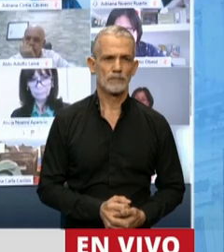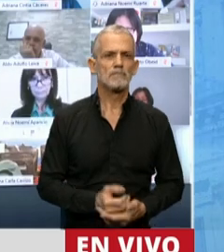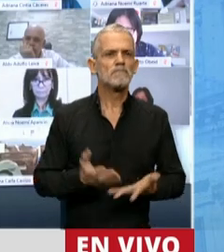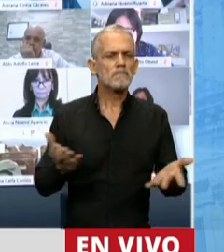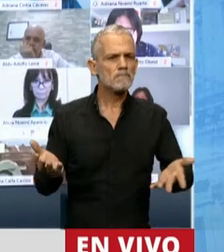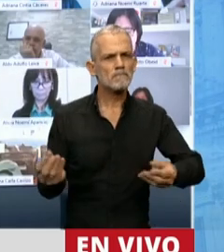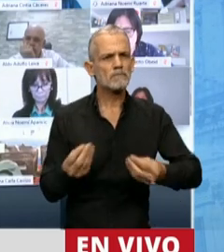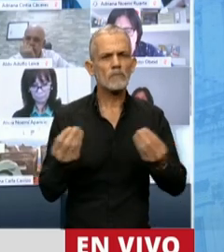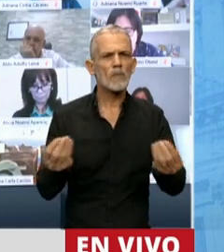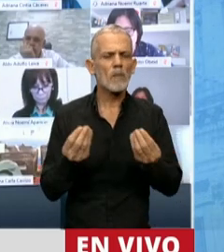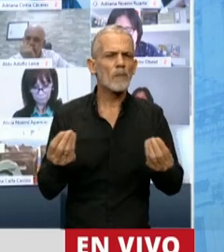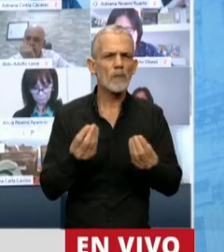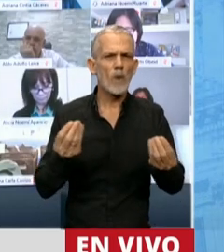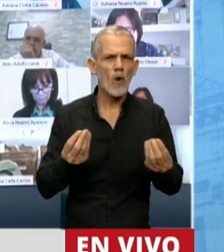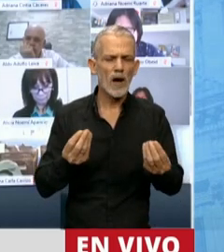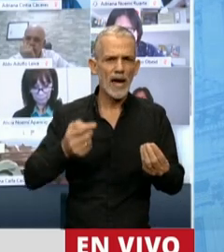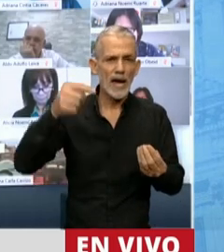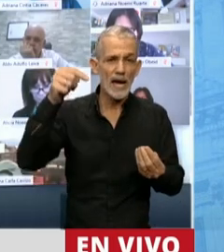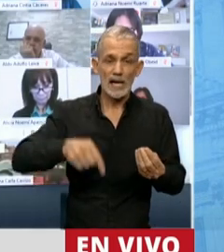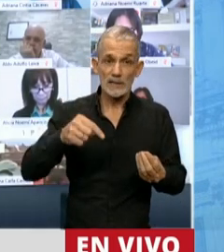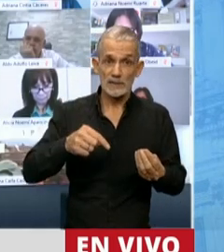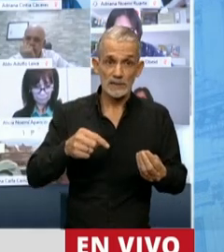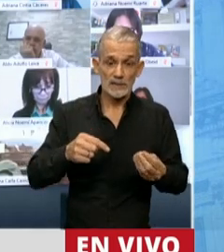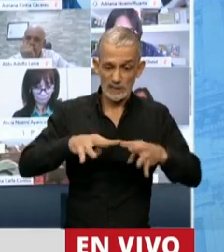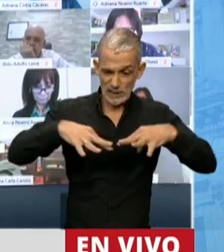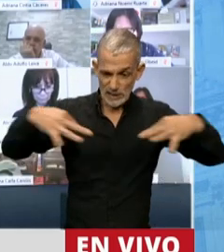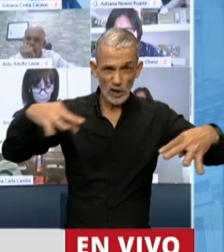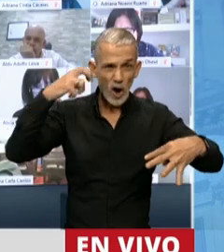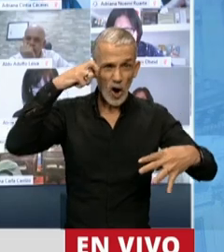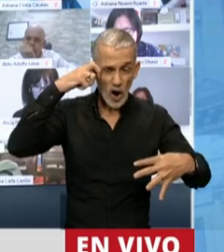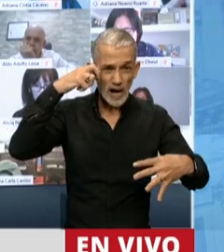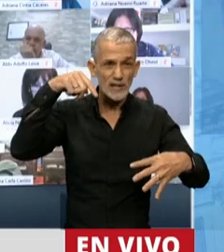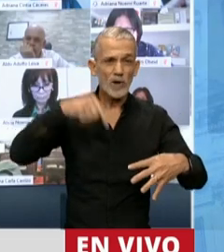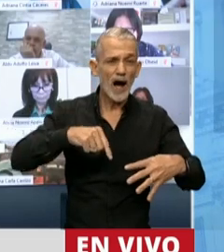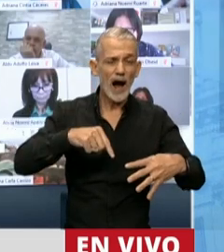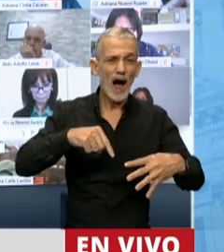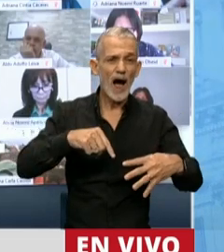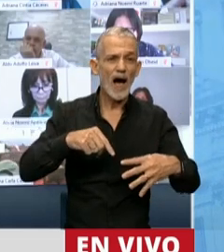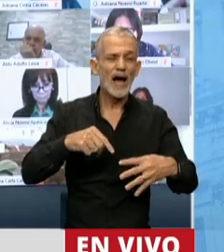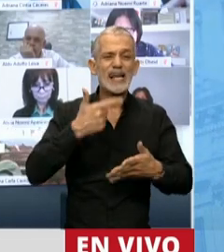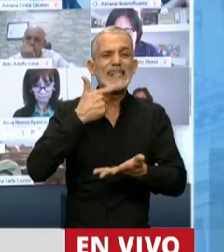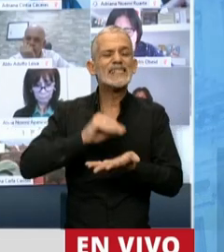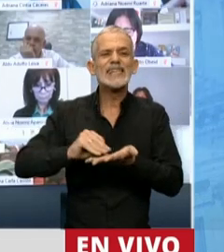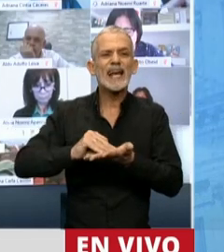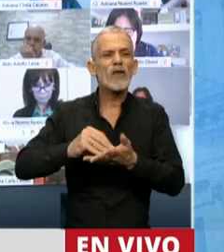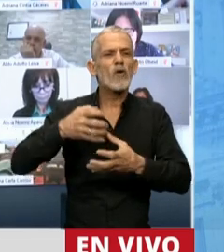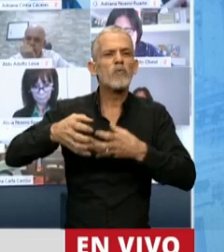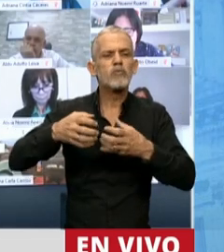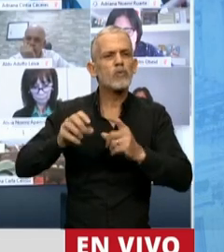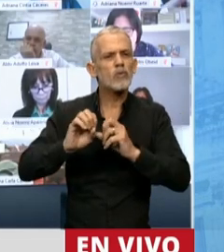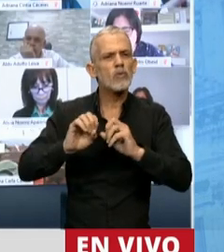¿Cuál es la razón por la cual no funciona en este recinto el Senado de la Nación?